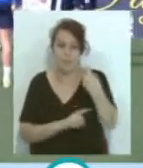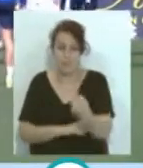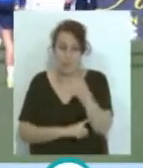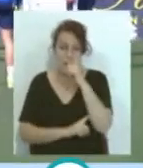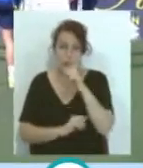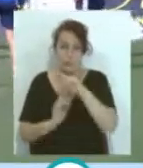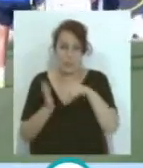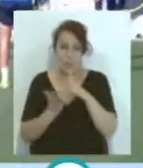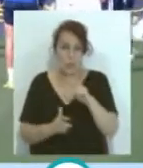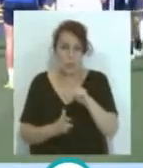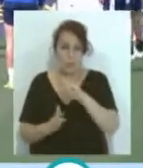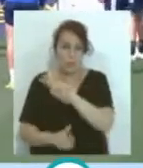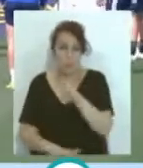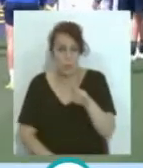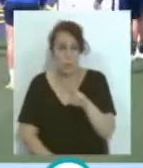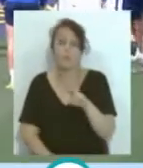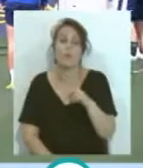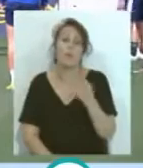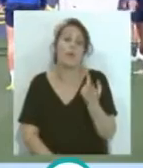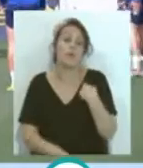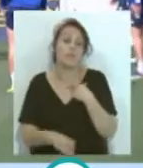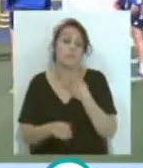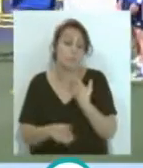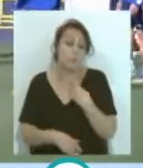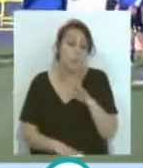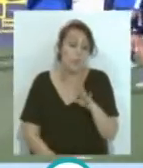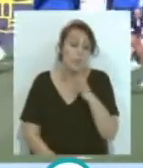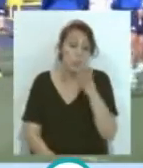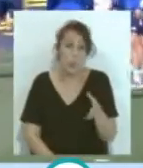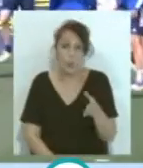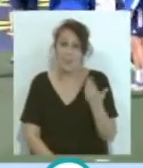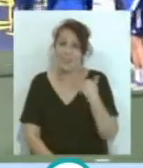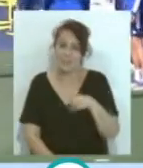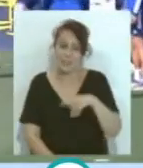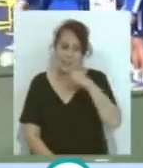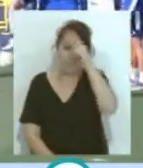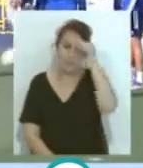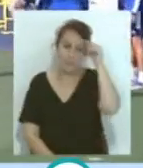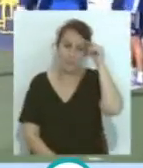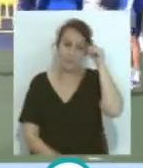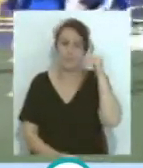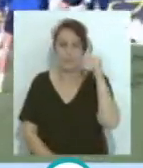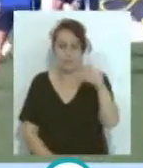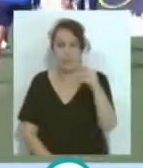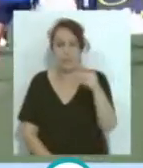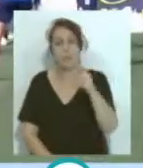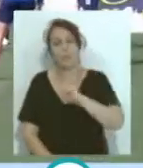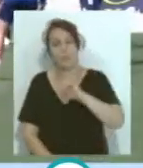-22... ...por un lado es buena señal... ...porque quiere decir que ya se está con la mentalidad puesta esta... ...primero hay que